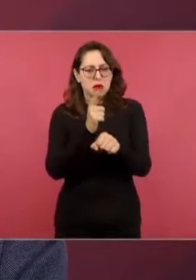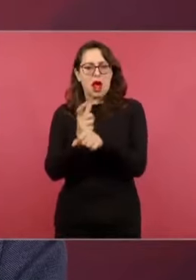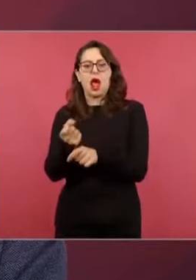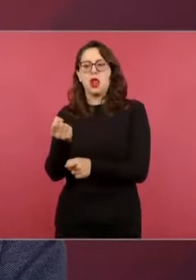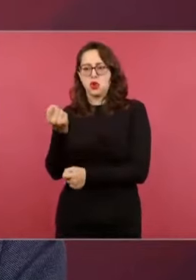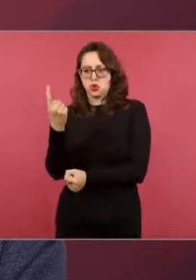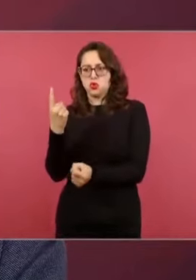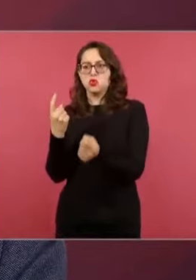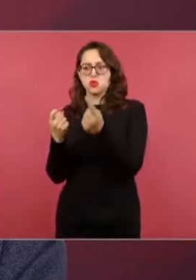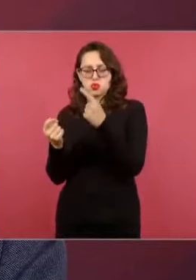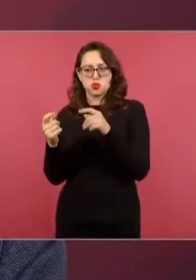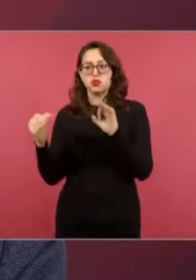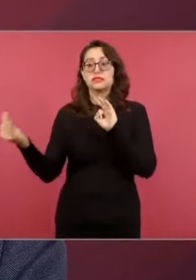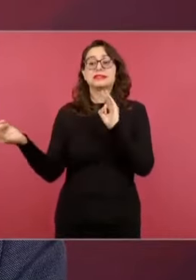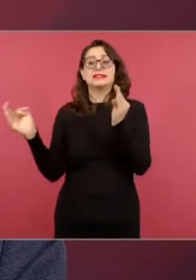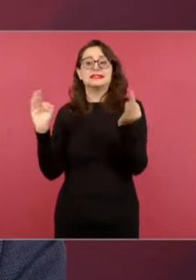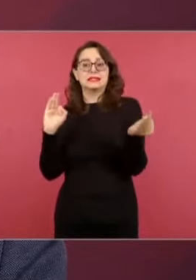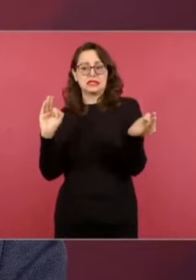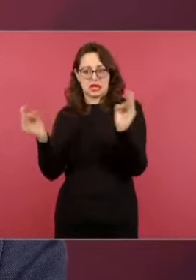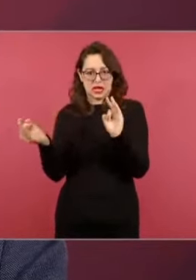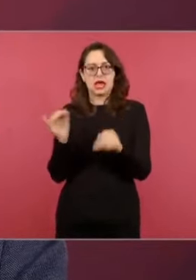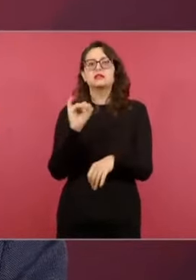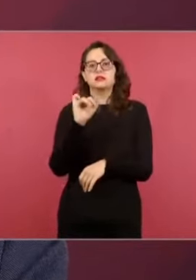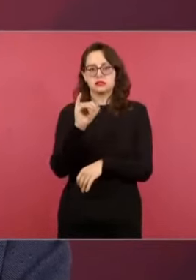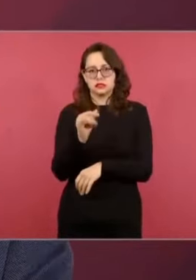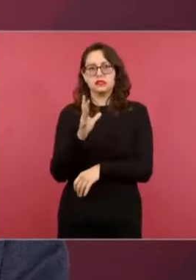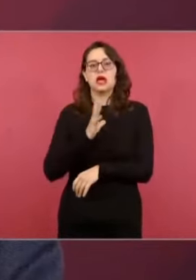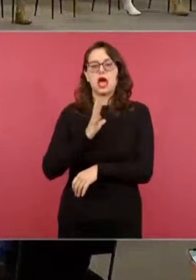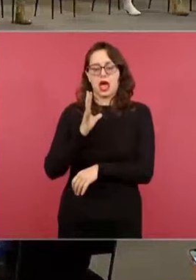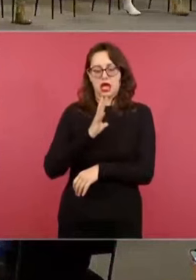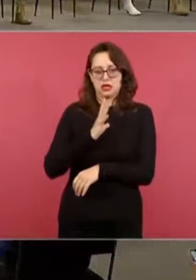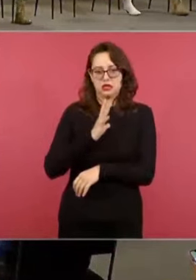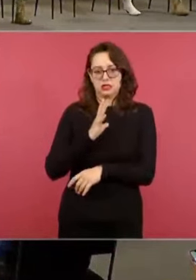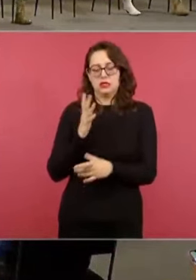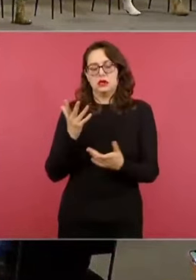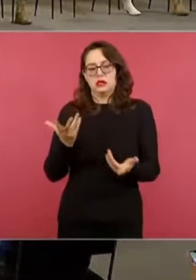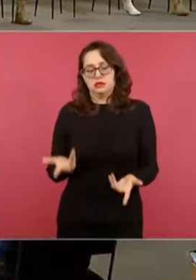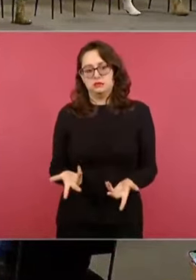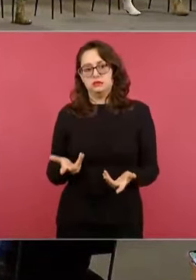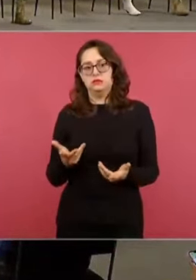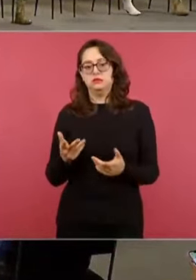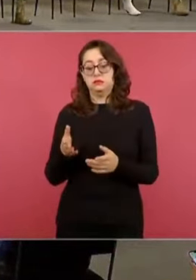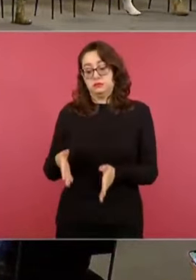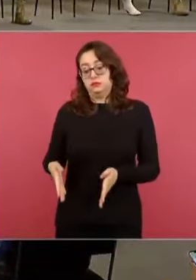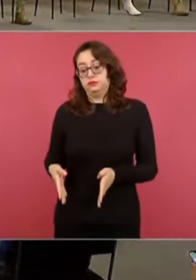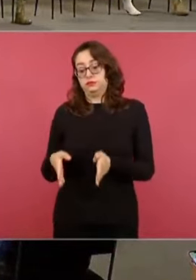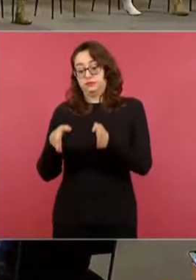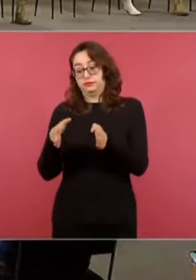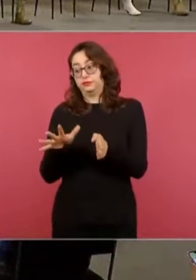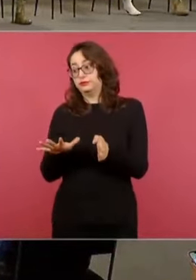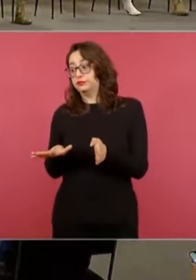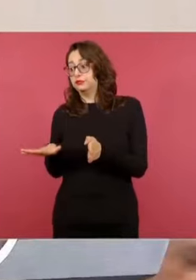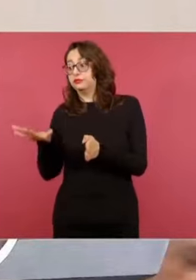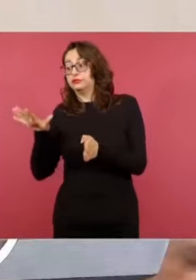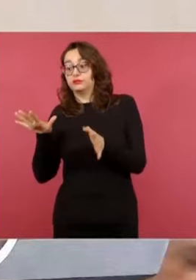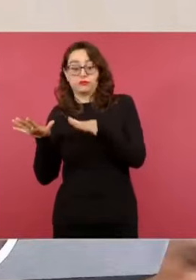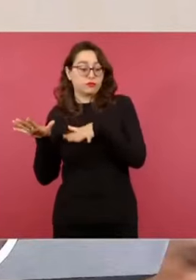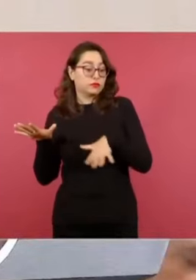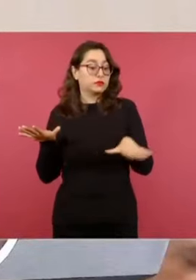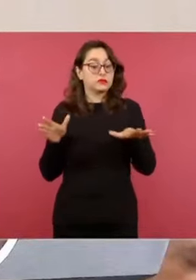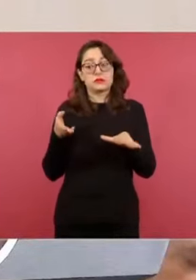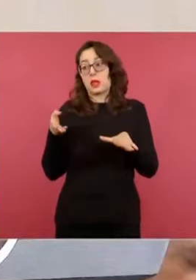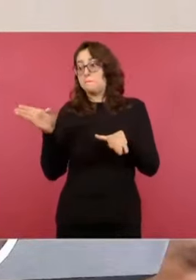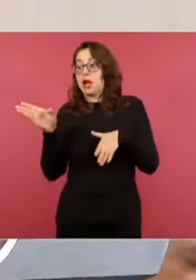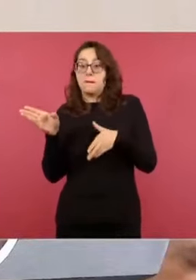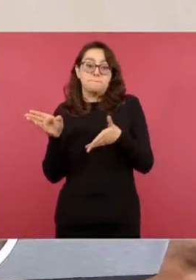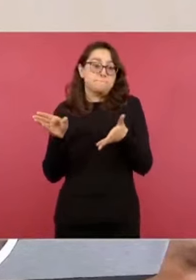bienes inmuebles de diverso carácter, sobre todo, por supuesto, en las ramales que se desvían o